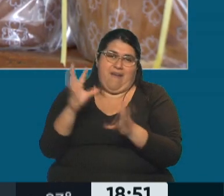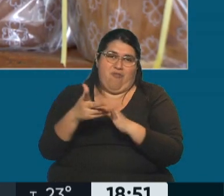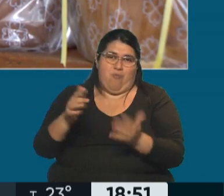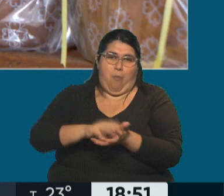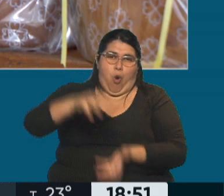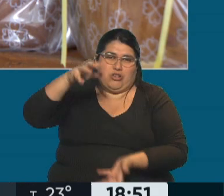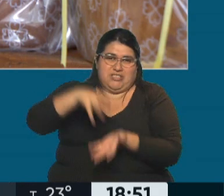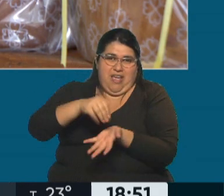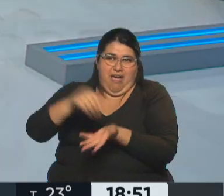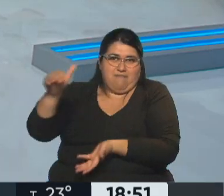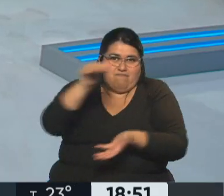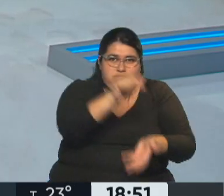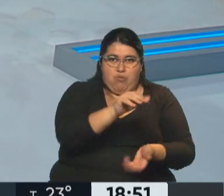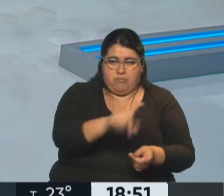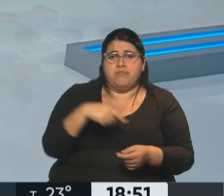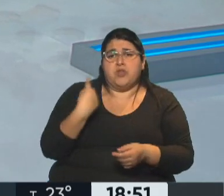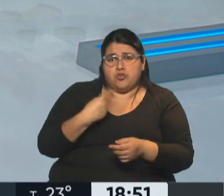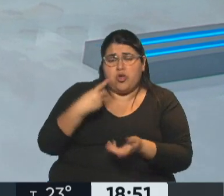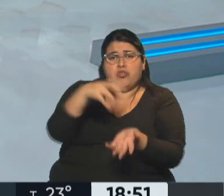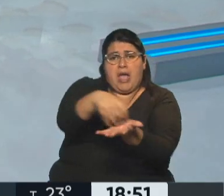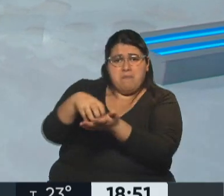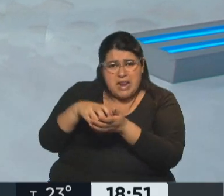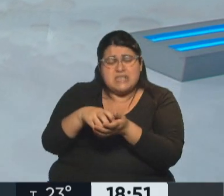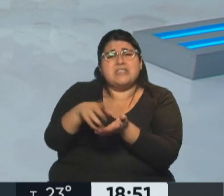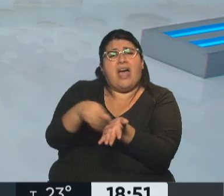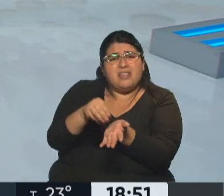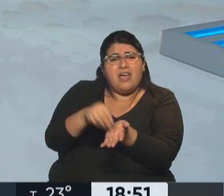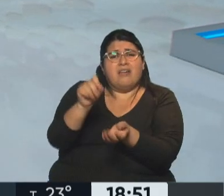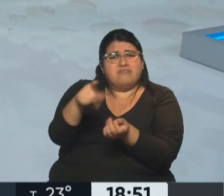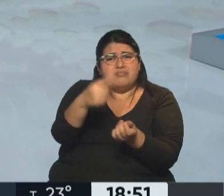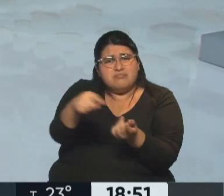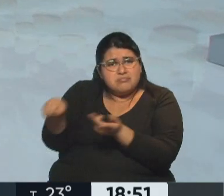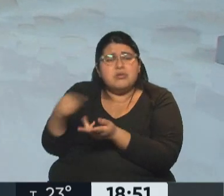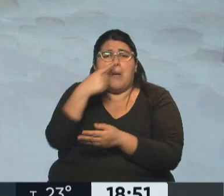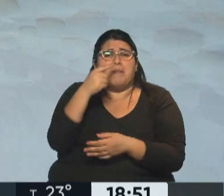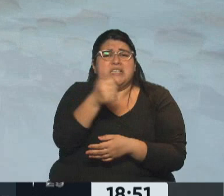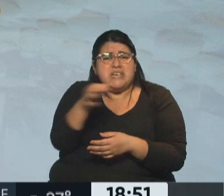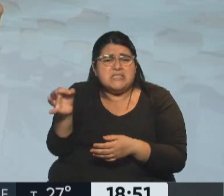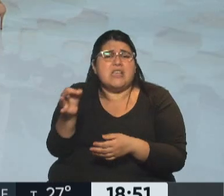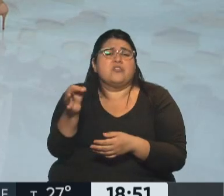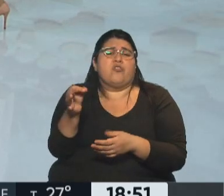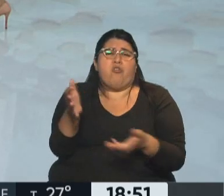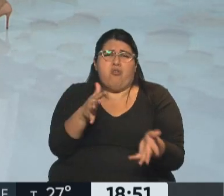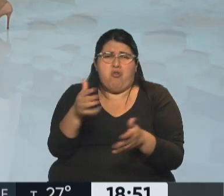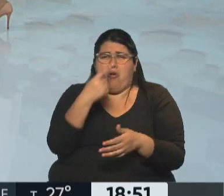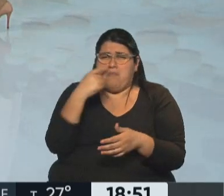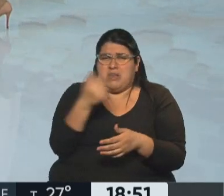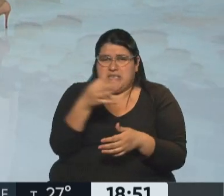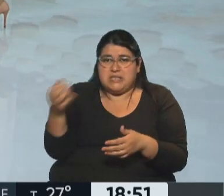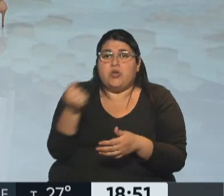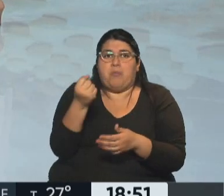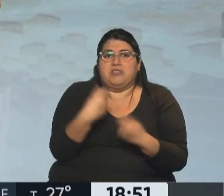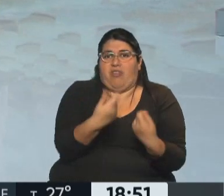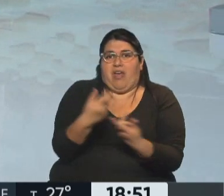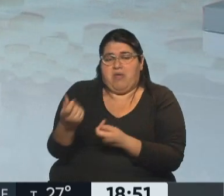dicen es, bueno, nosotros le subsidiamos a los molineros parte de la bolsa, subsidiamos más o menos 1.600 pesos y